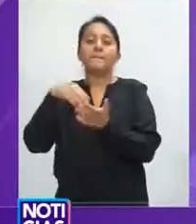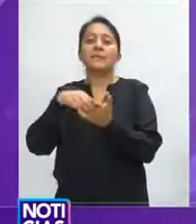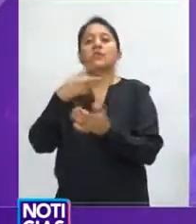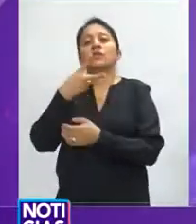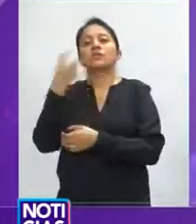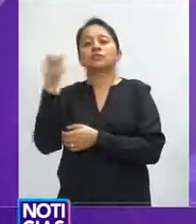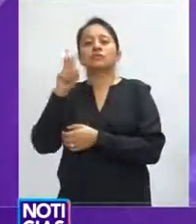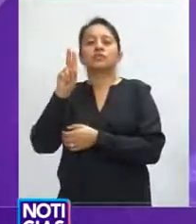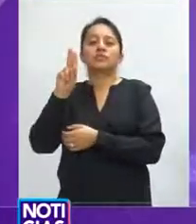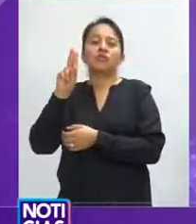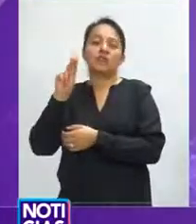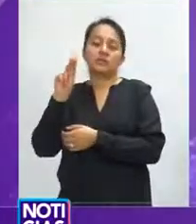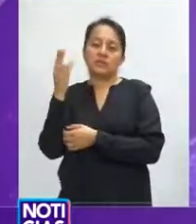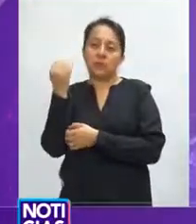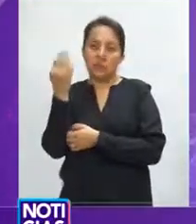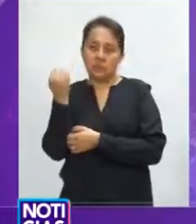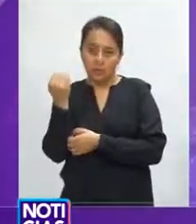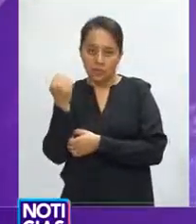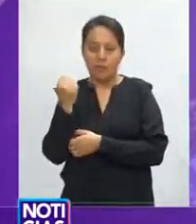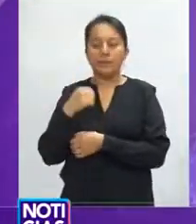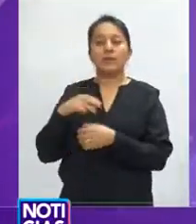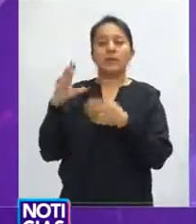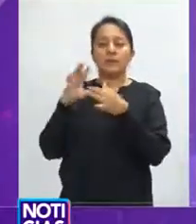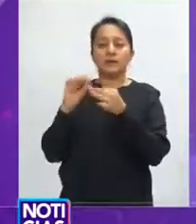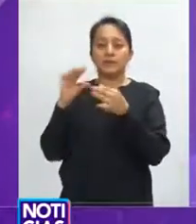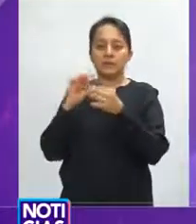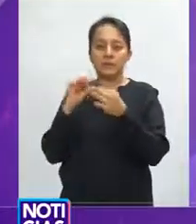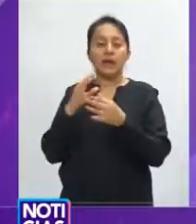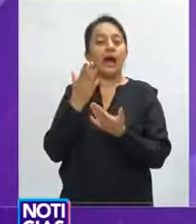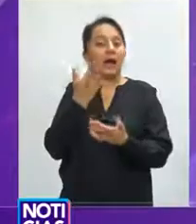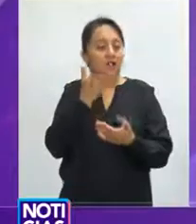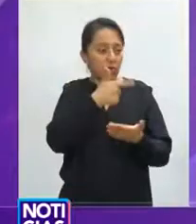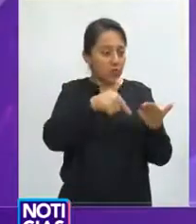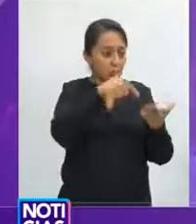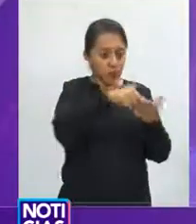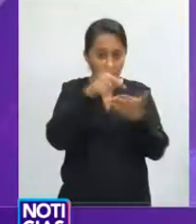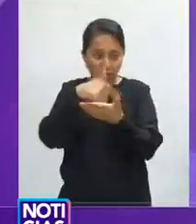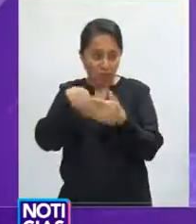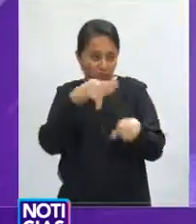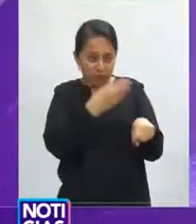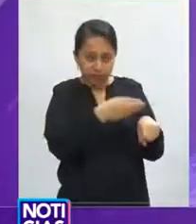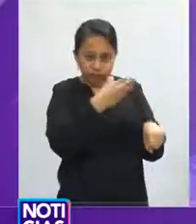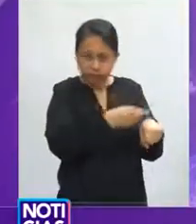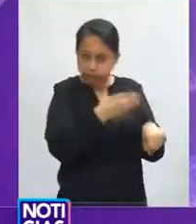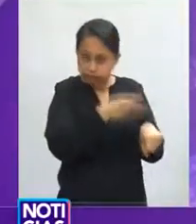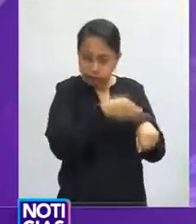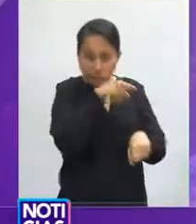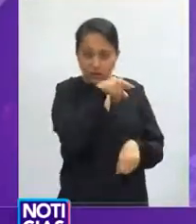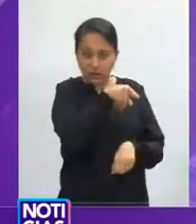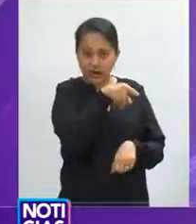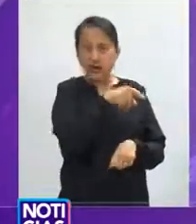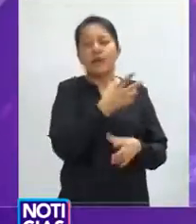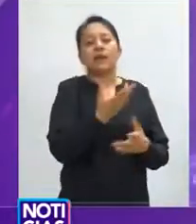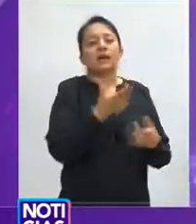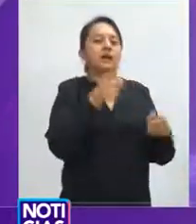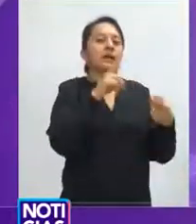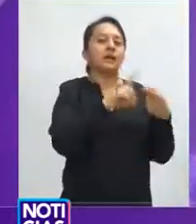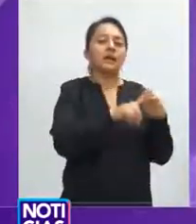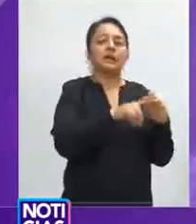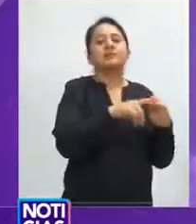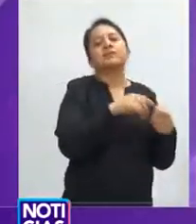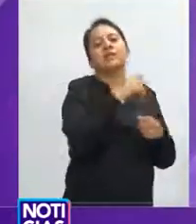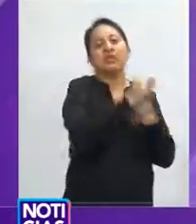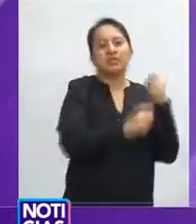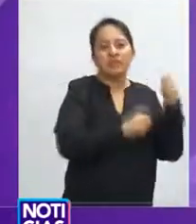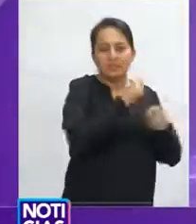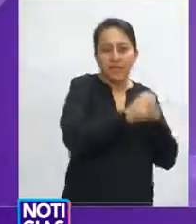recolección de basura y en lo que va del año se tienen 1.289. Asimismo comentó que los negocios sancionados son juguerías,